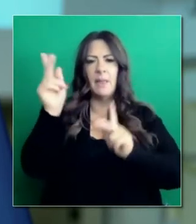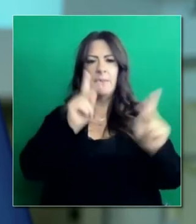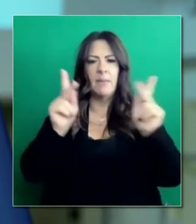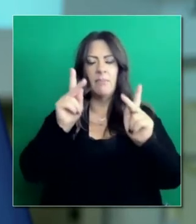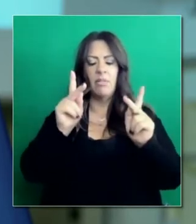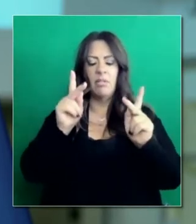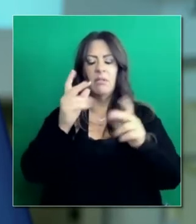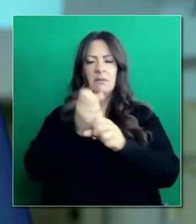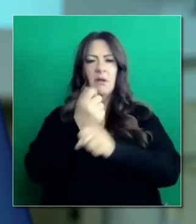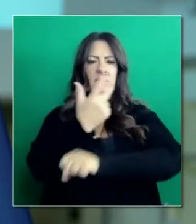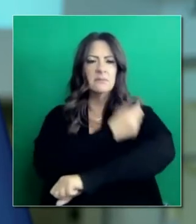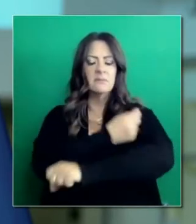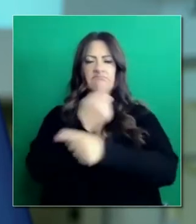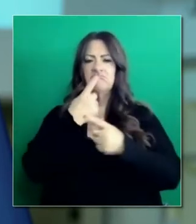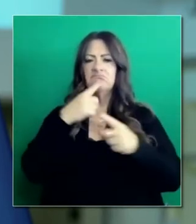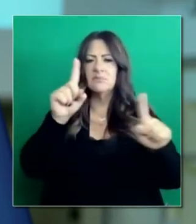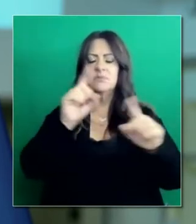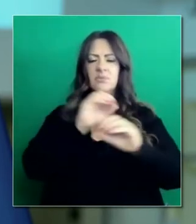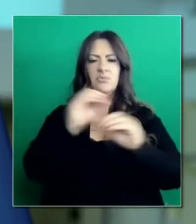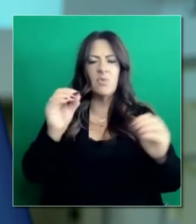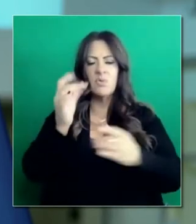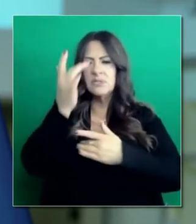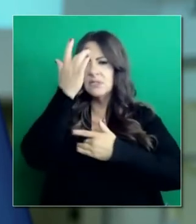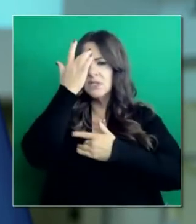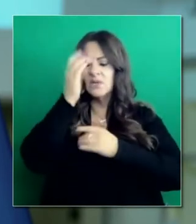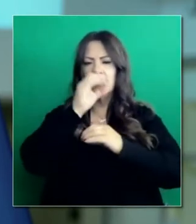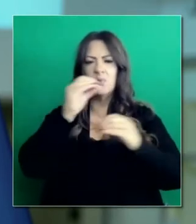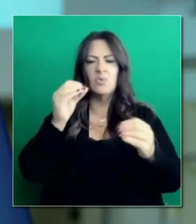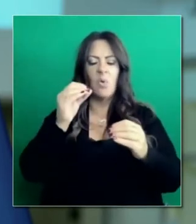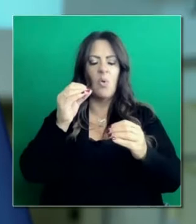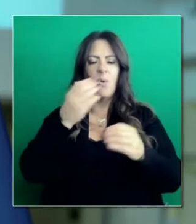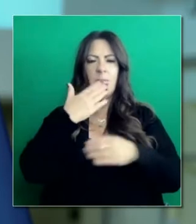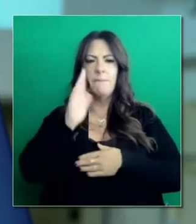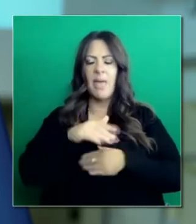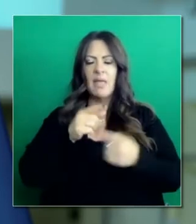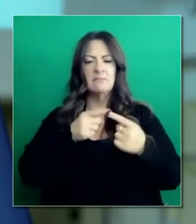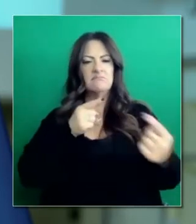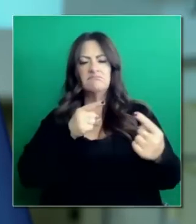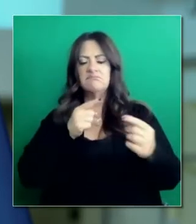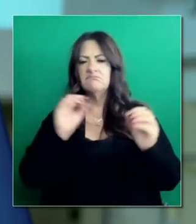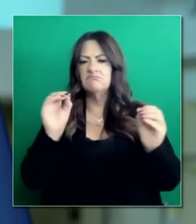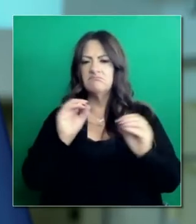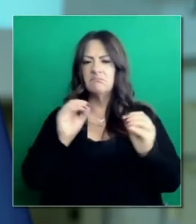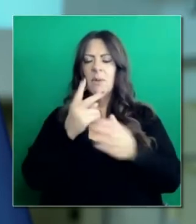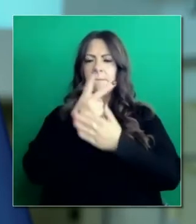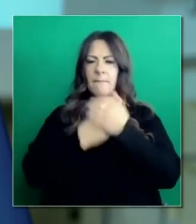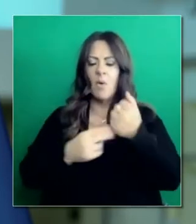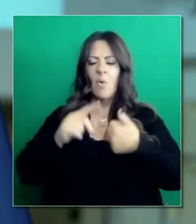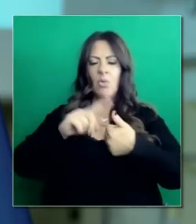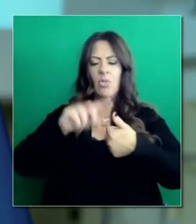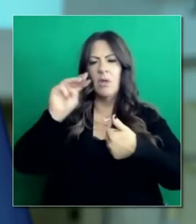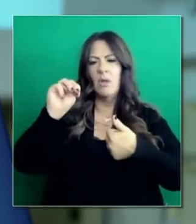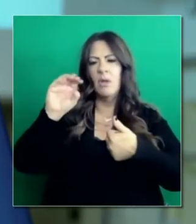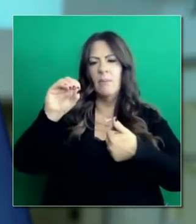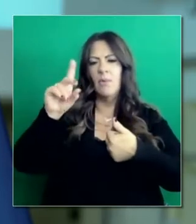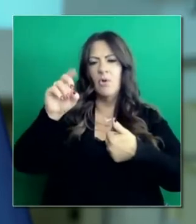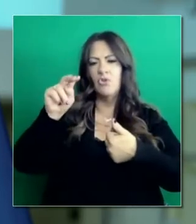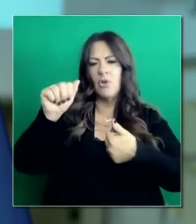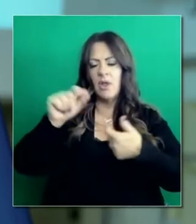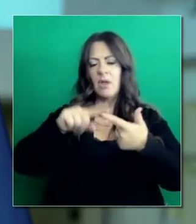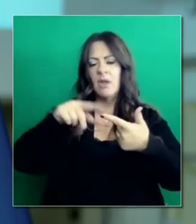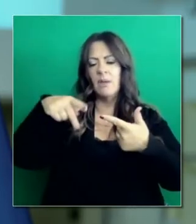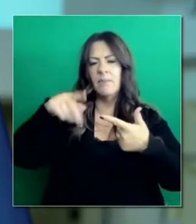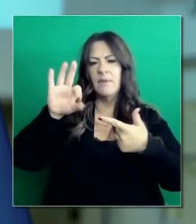individuos han tenido éxito sin reacción importante con las vacunas de